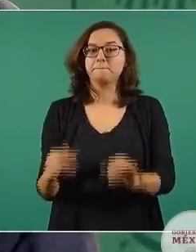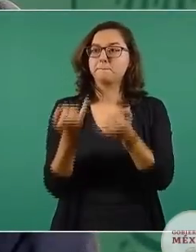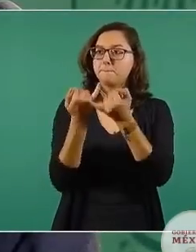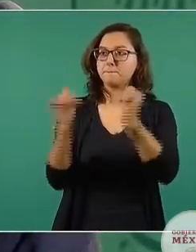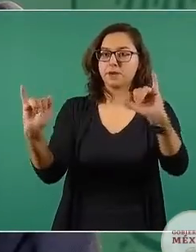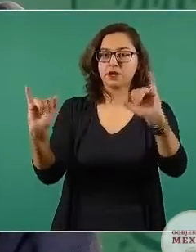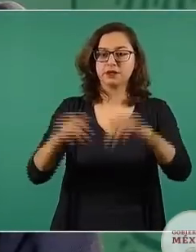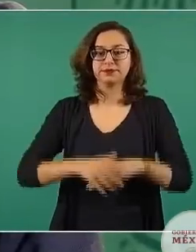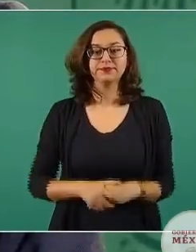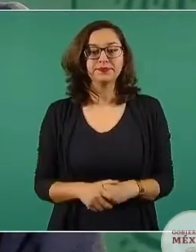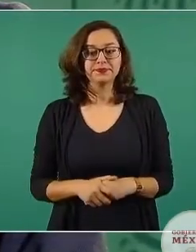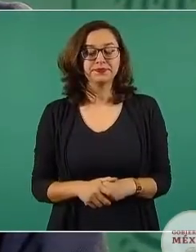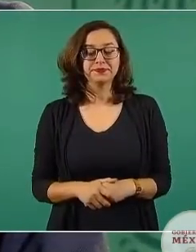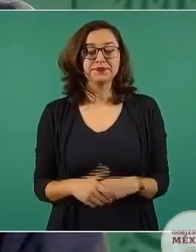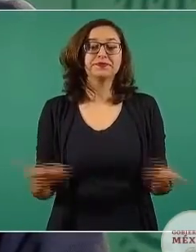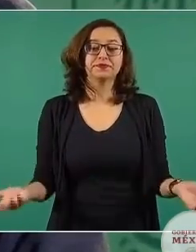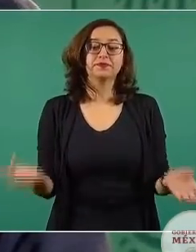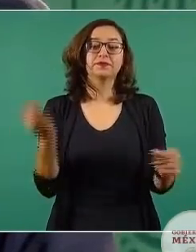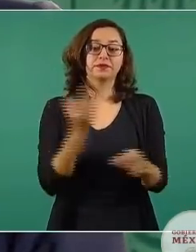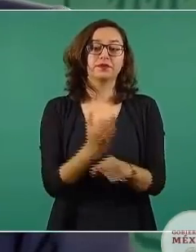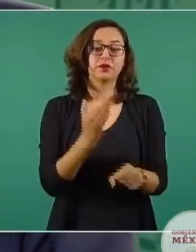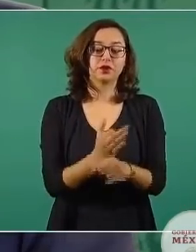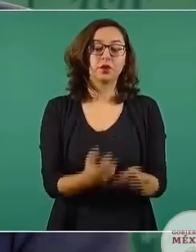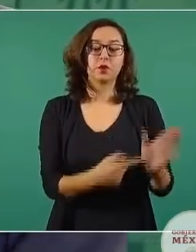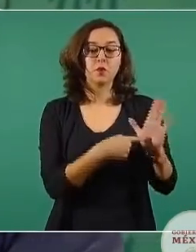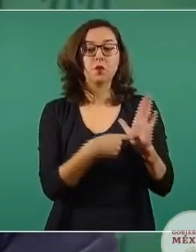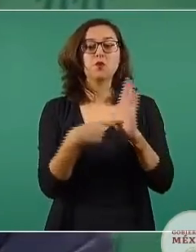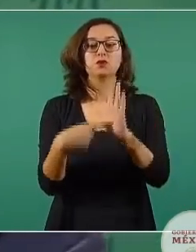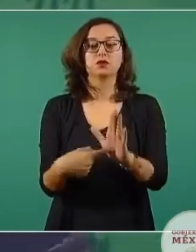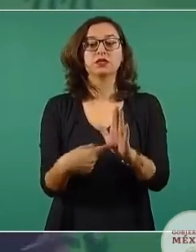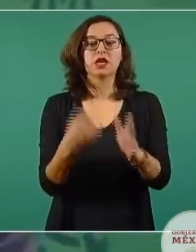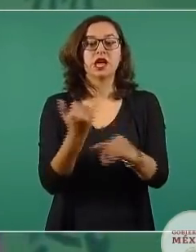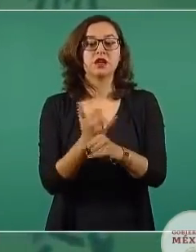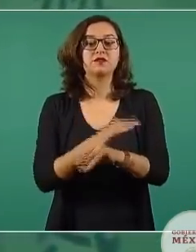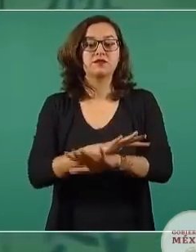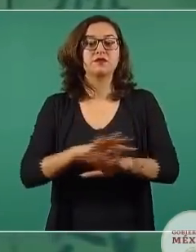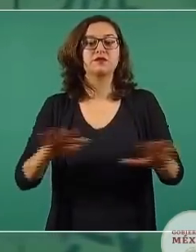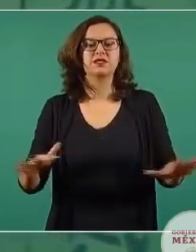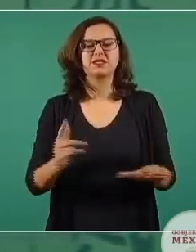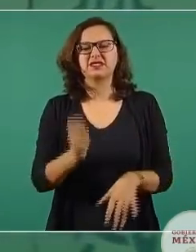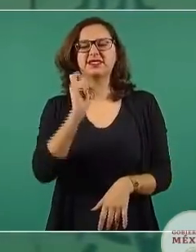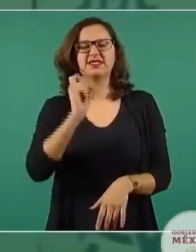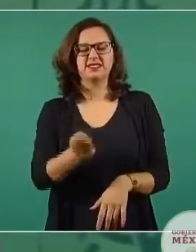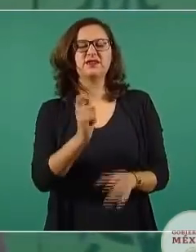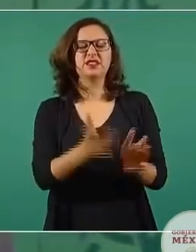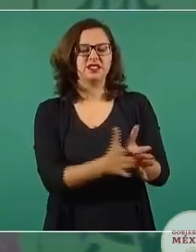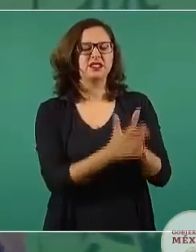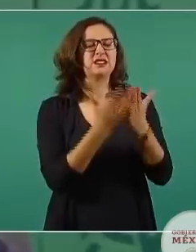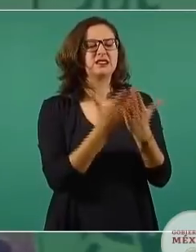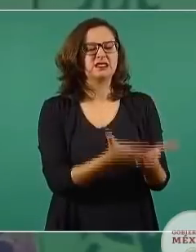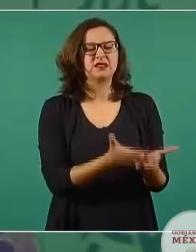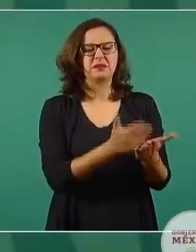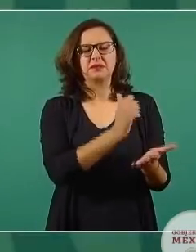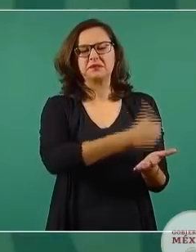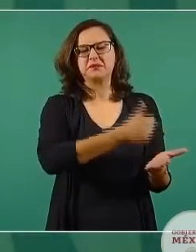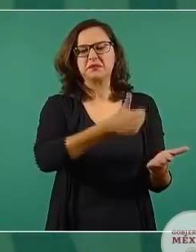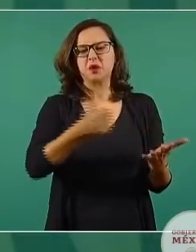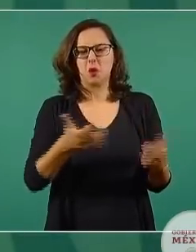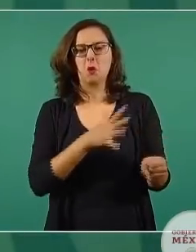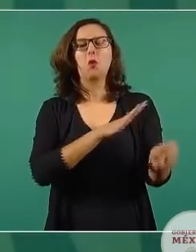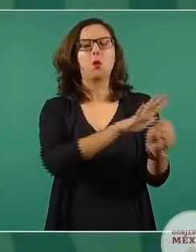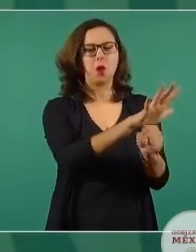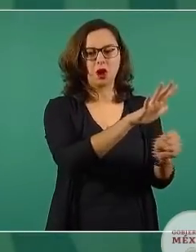en qué consiste esta colección, qué